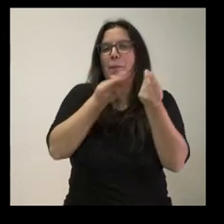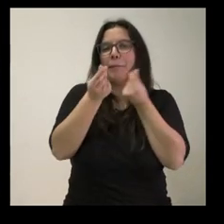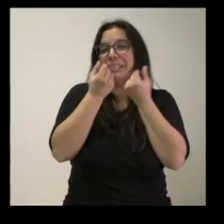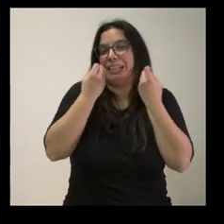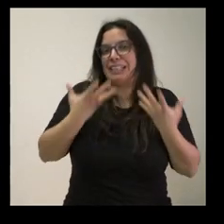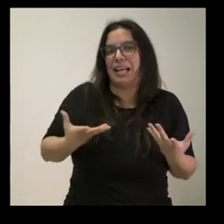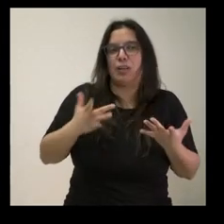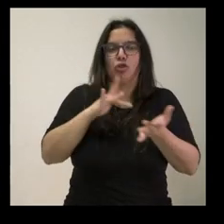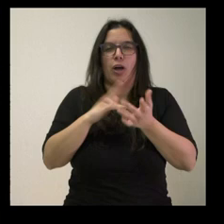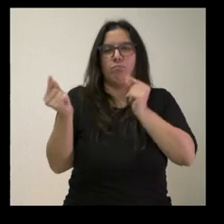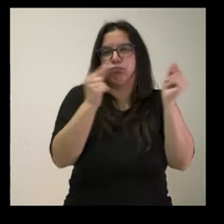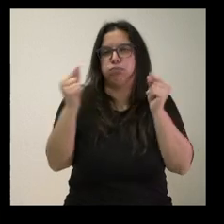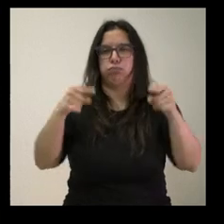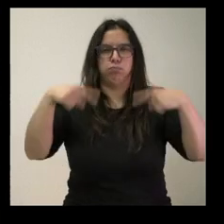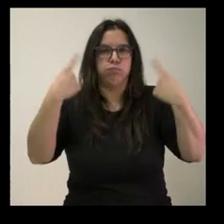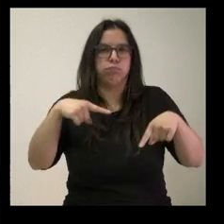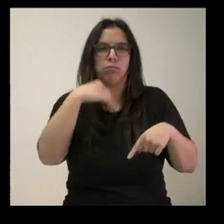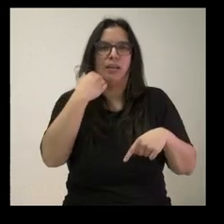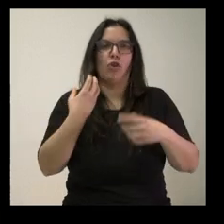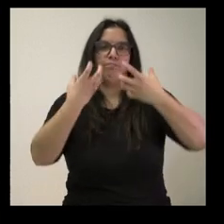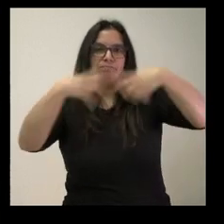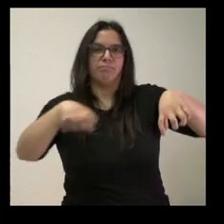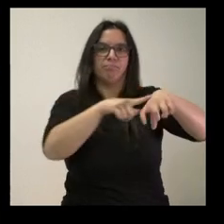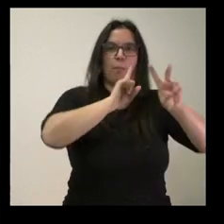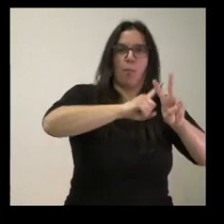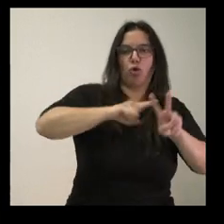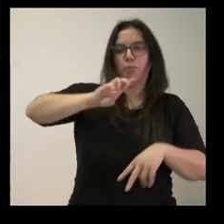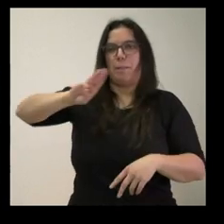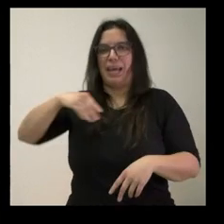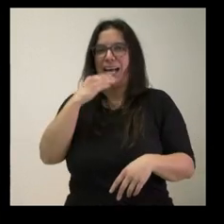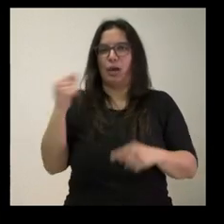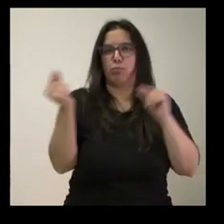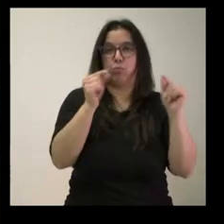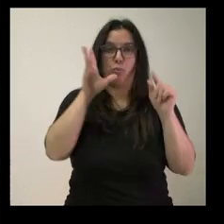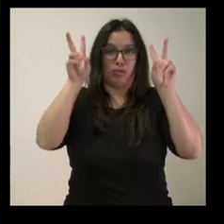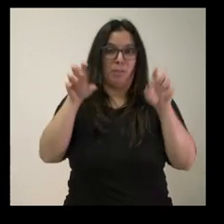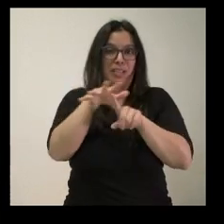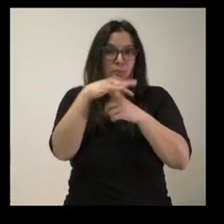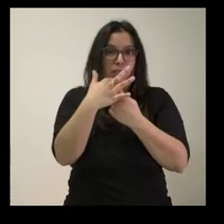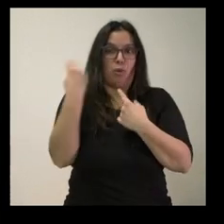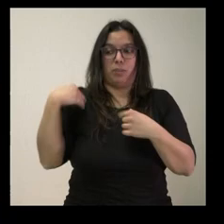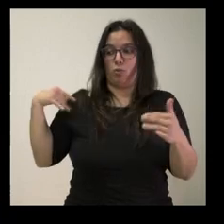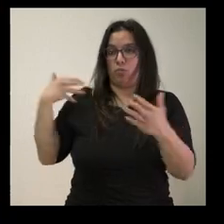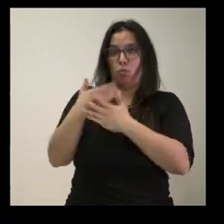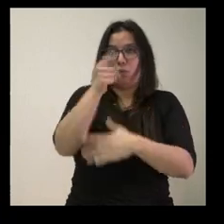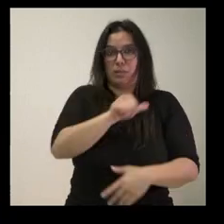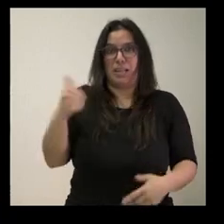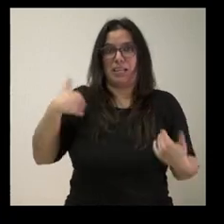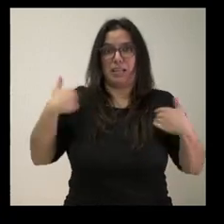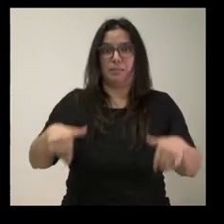algún enfrentamiento entre la parte de Vox y la parte del PP por la situación que se ha vivido a lo largo de esta semana.